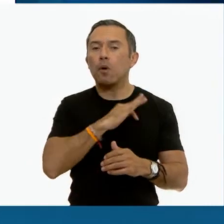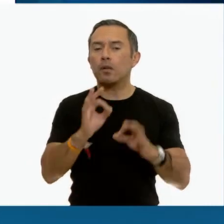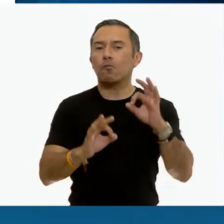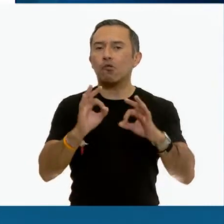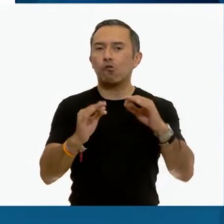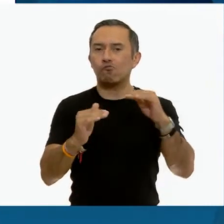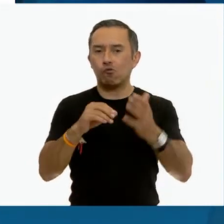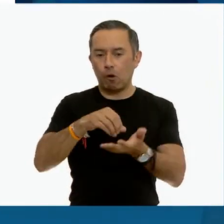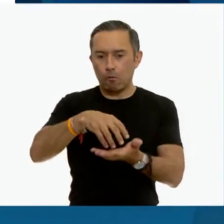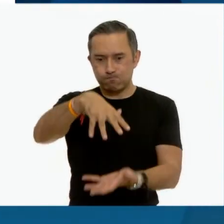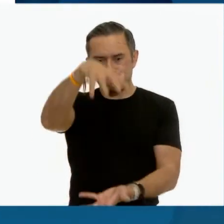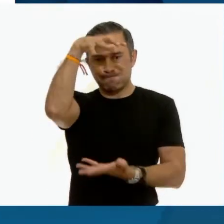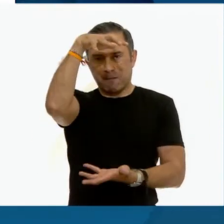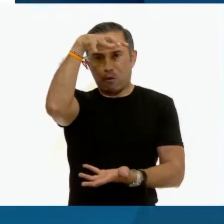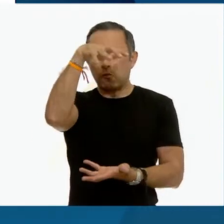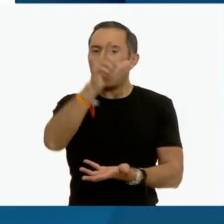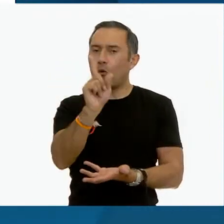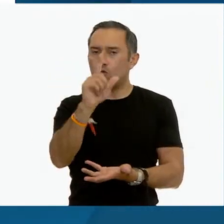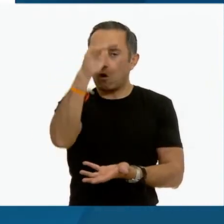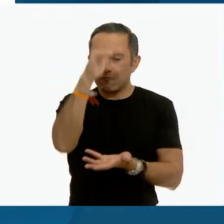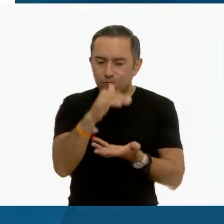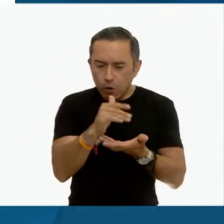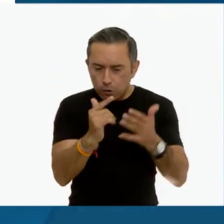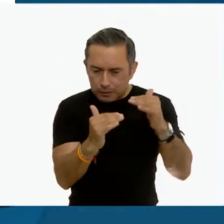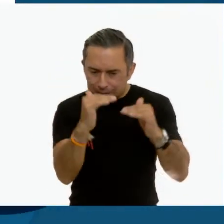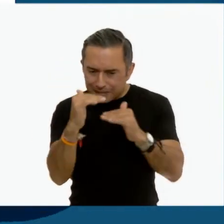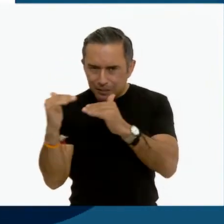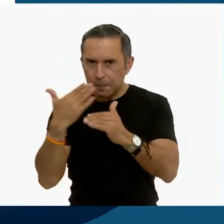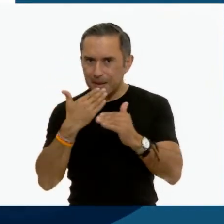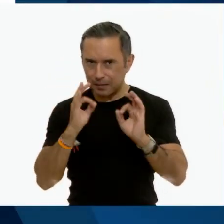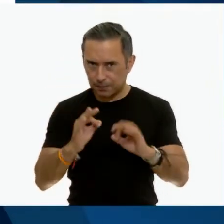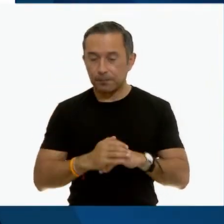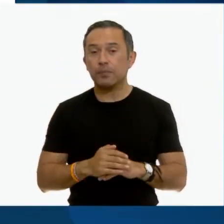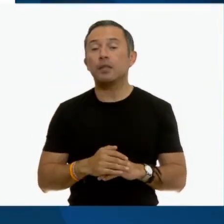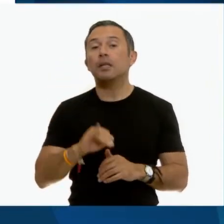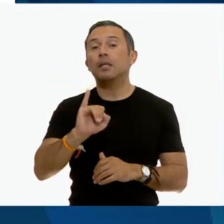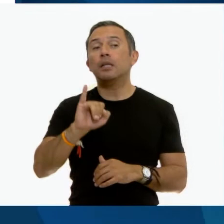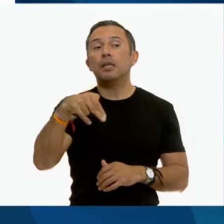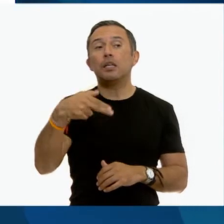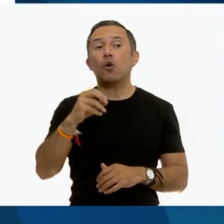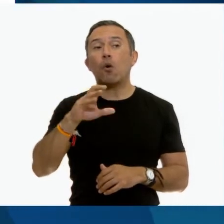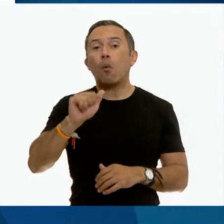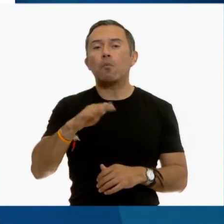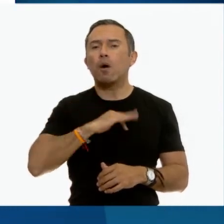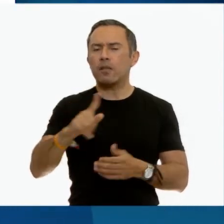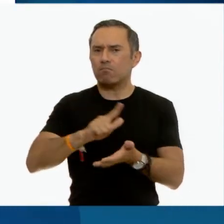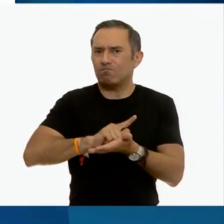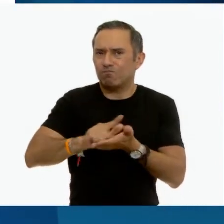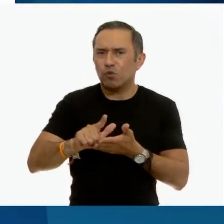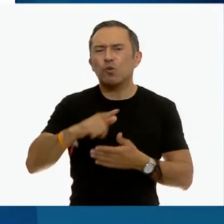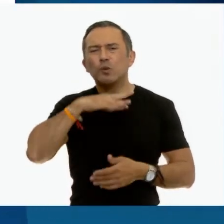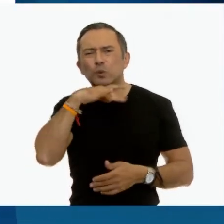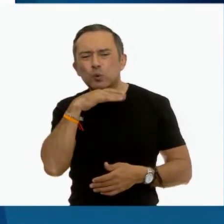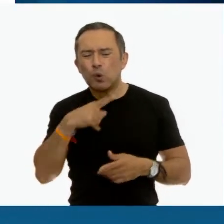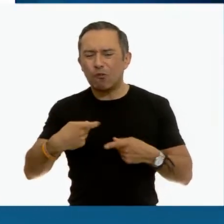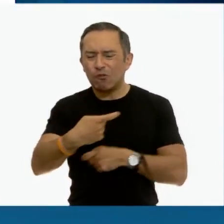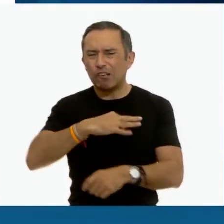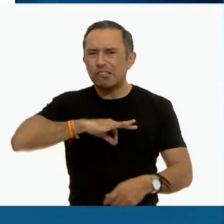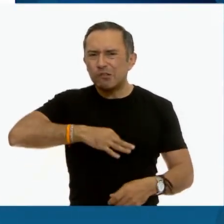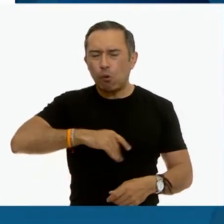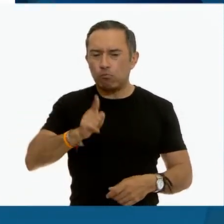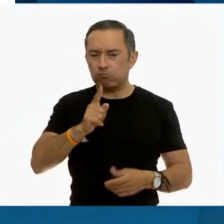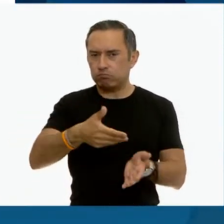Inocua. Que esté libre de microorganismos dañinos que pongan en riesgo la salud. Suficiente.